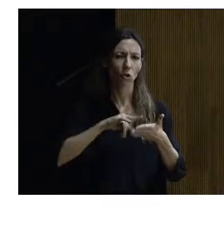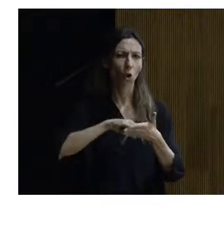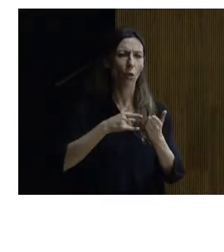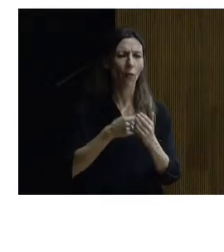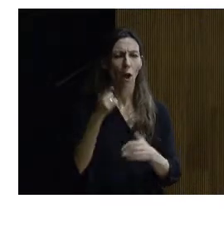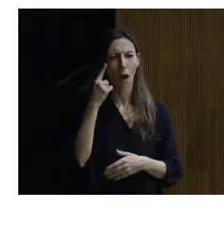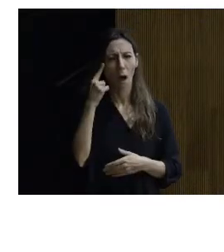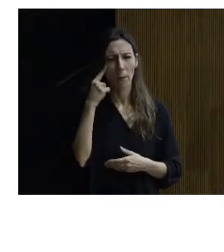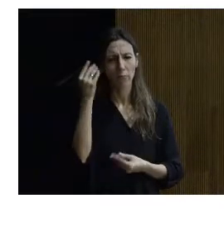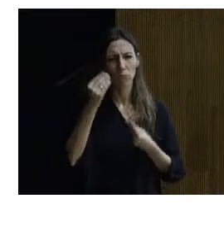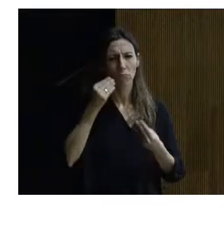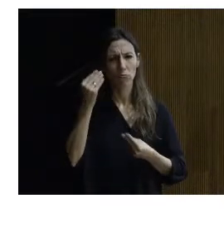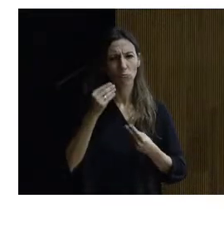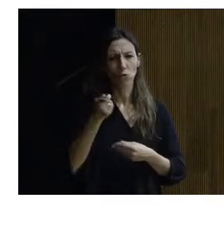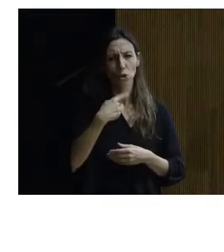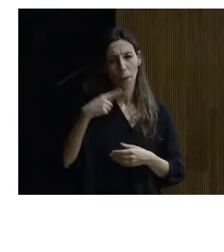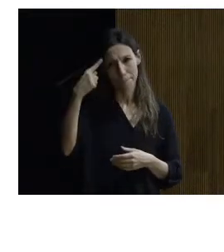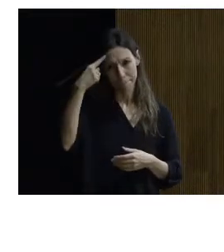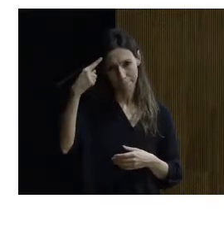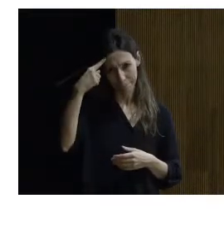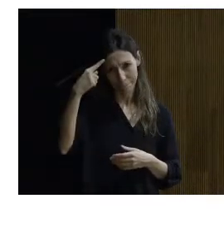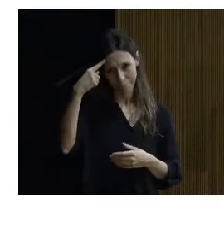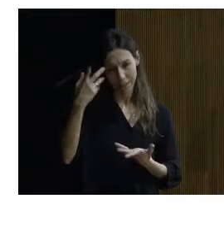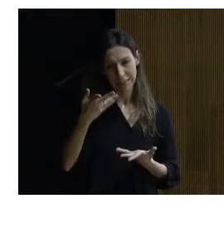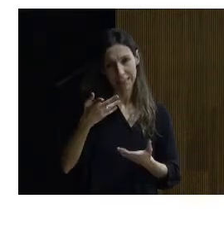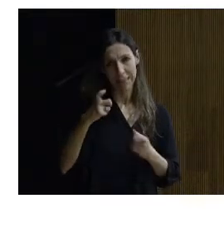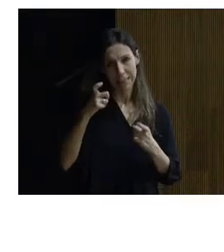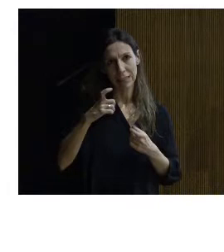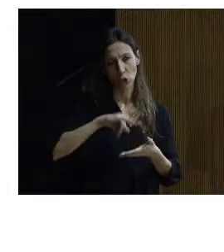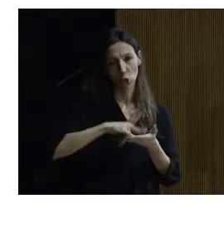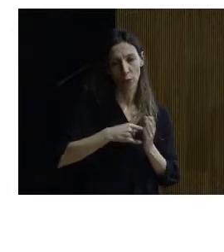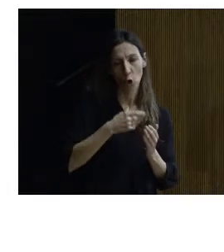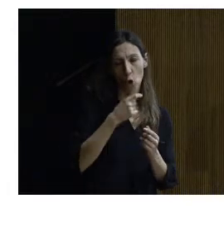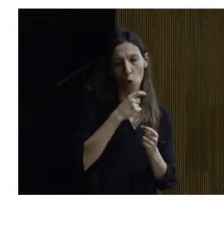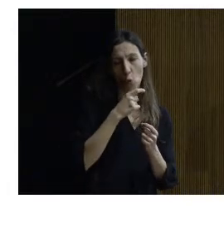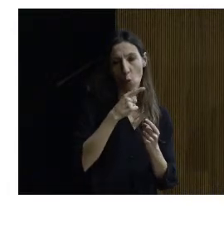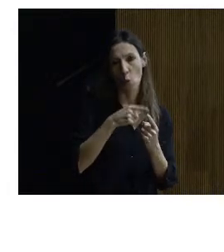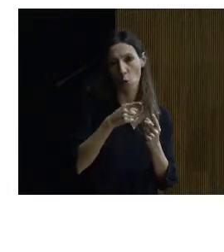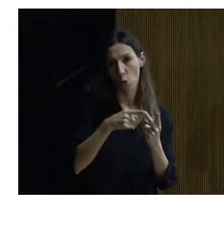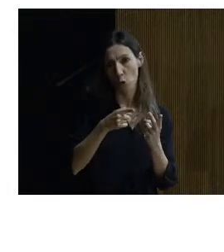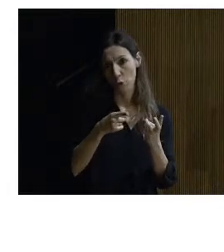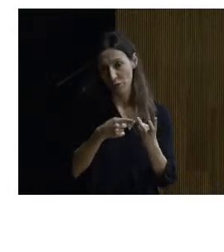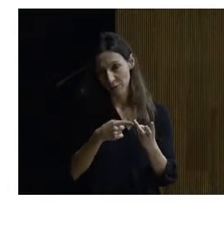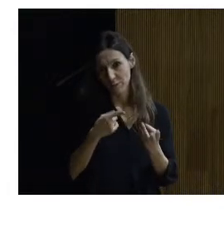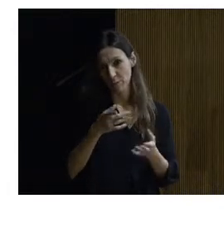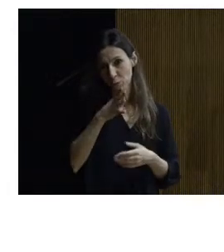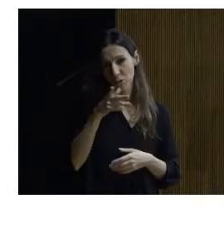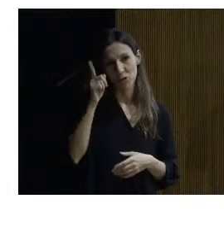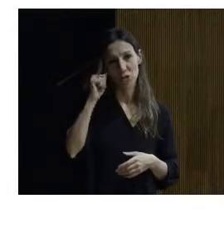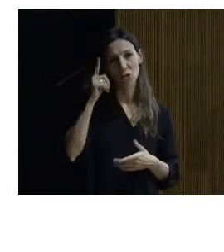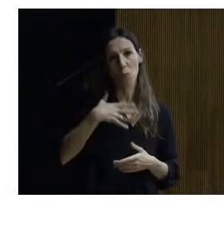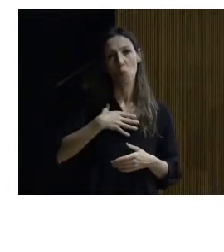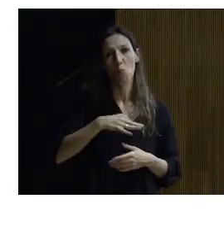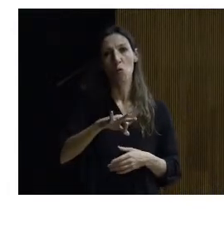sé tenemos la manía a veces en nuestro trabajo aparece solución 1 solución 2 solución 3 porque bueno yo no sé quizás es una